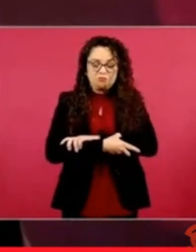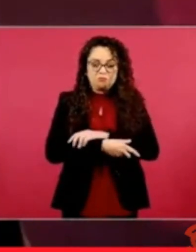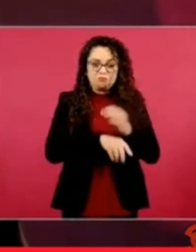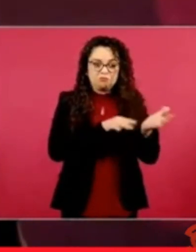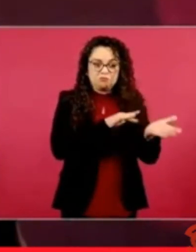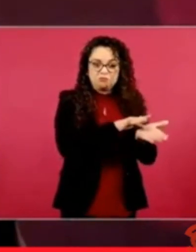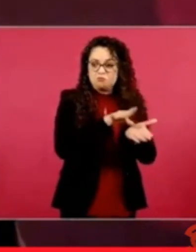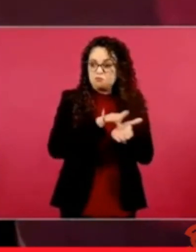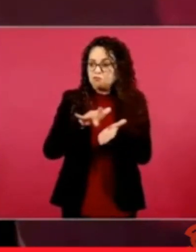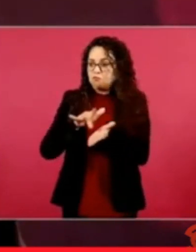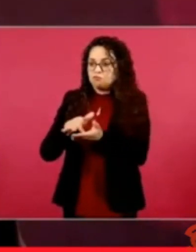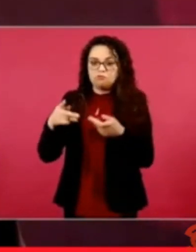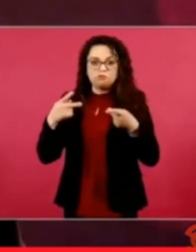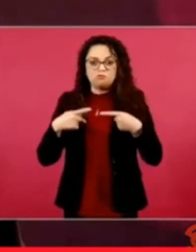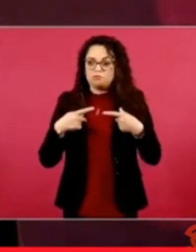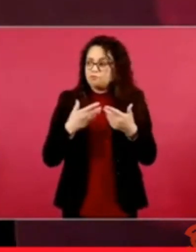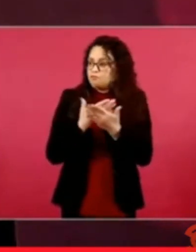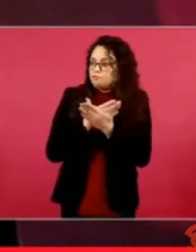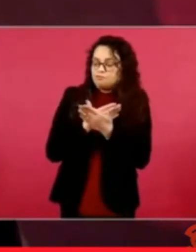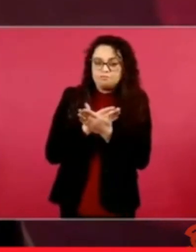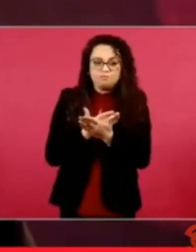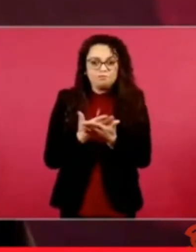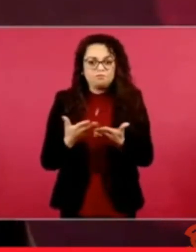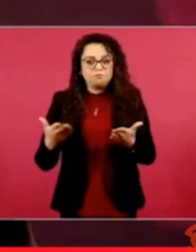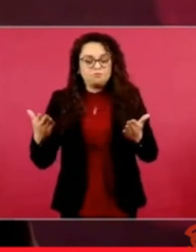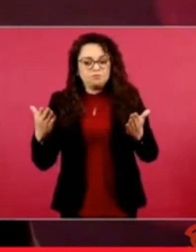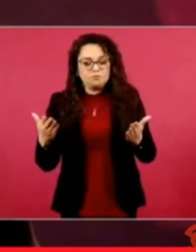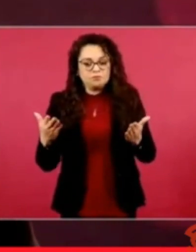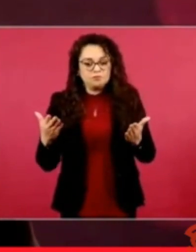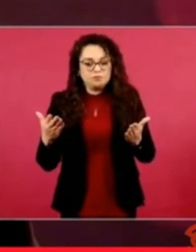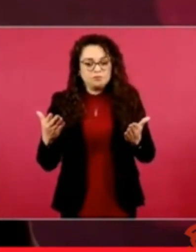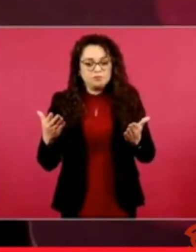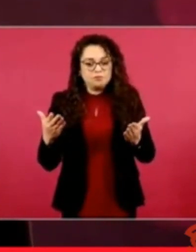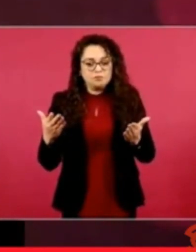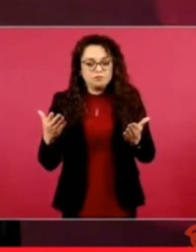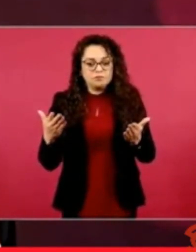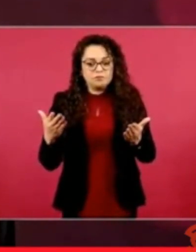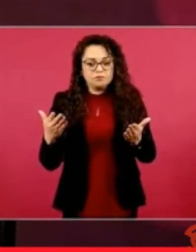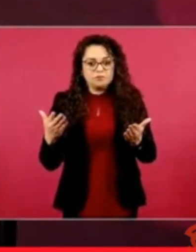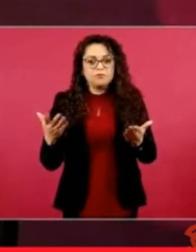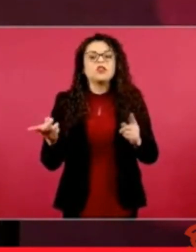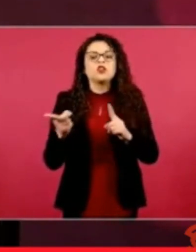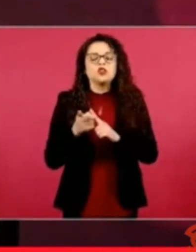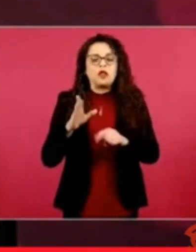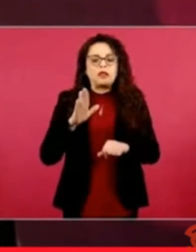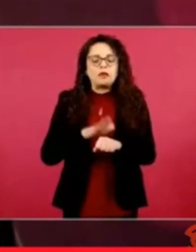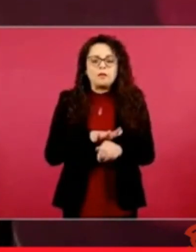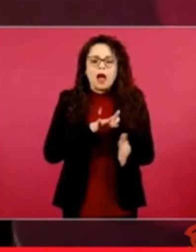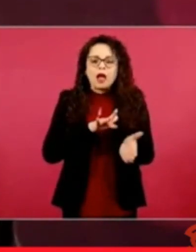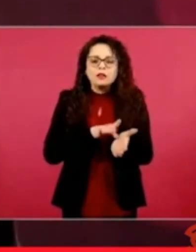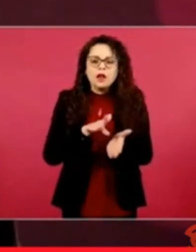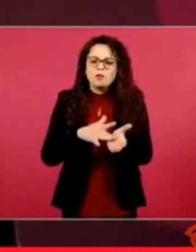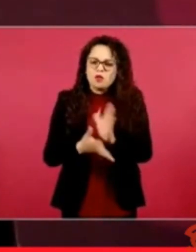más solidaridad? En las comunidades indígenas.